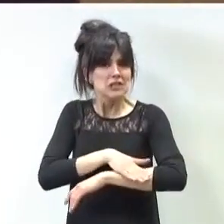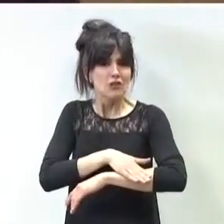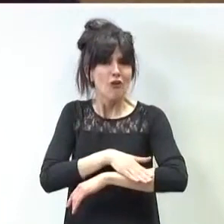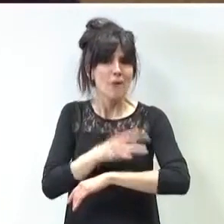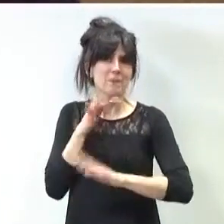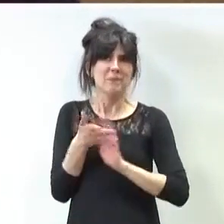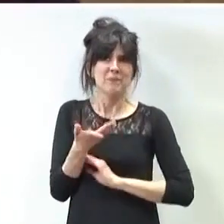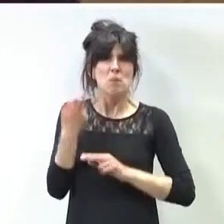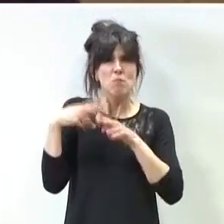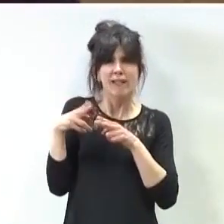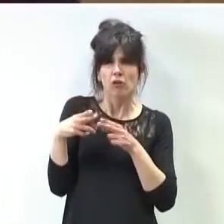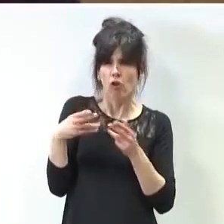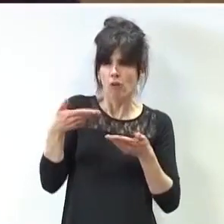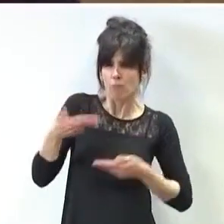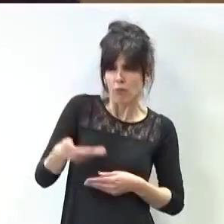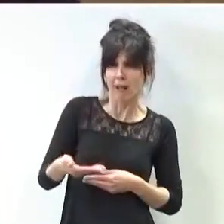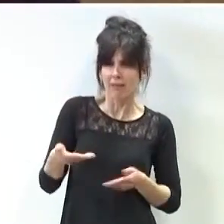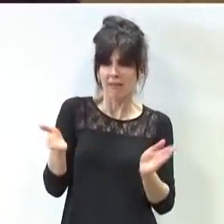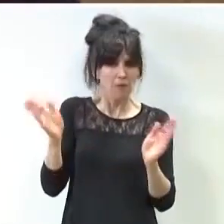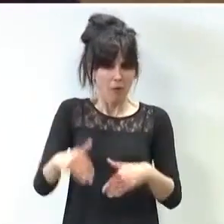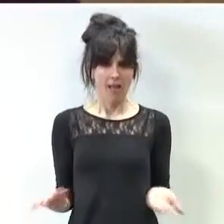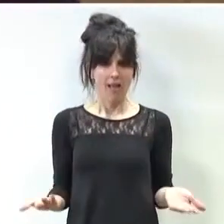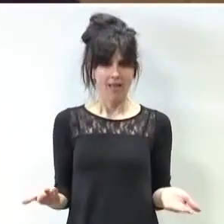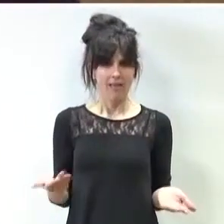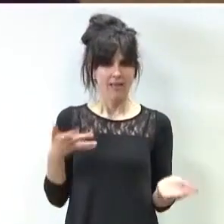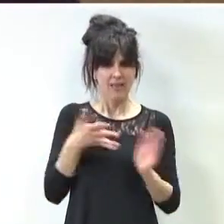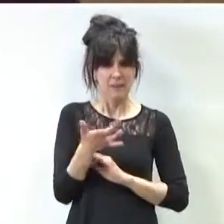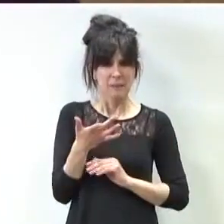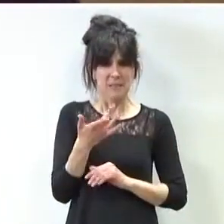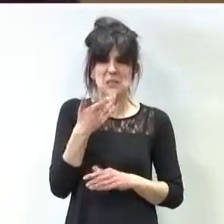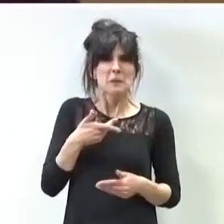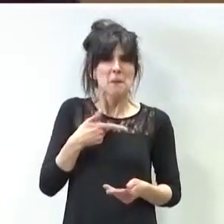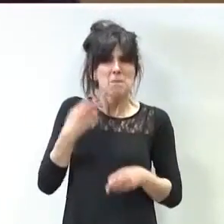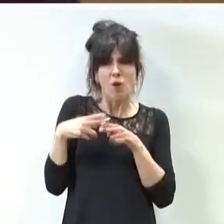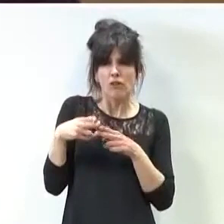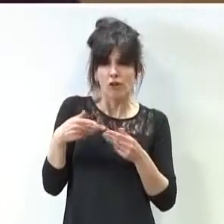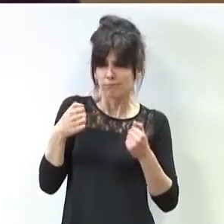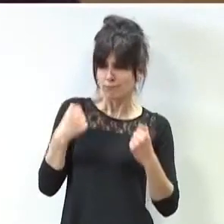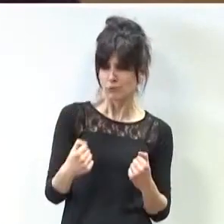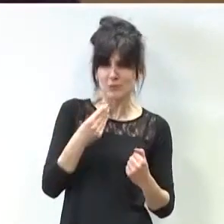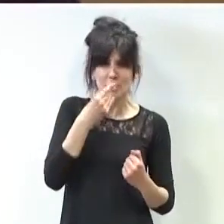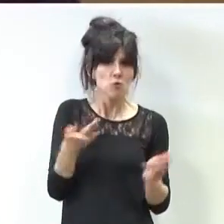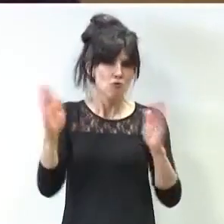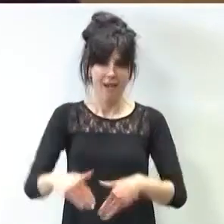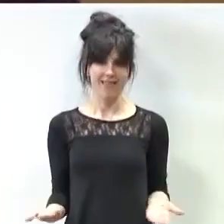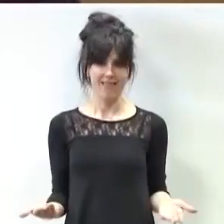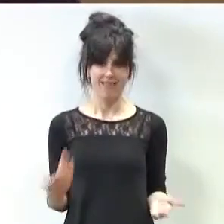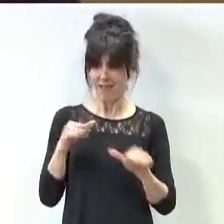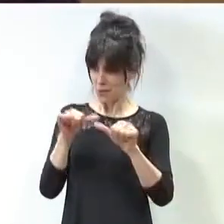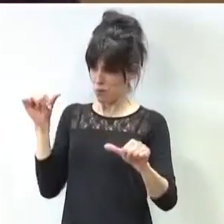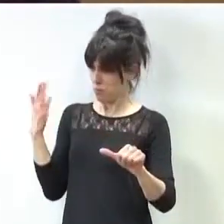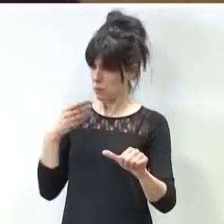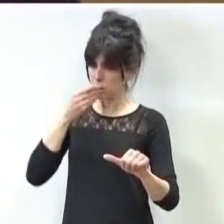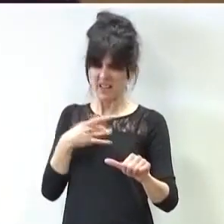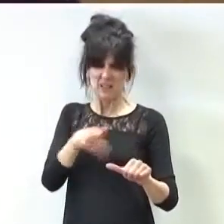menor peso político que hemos conocido. Un